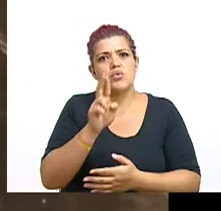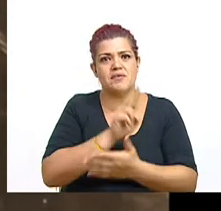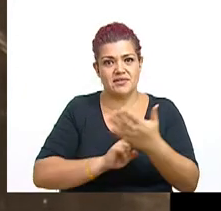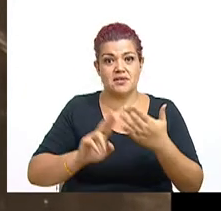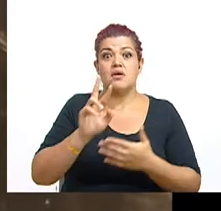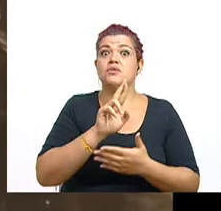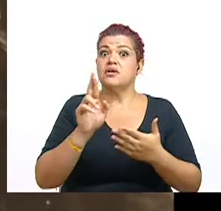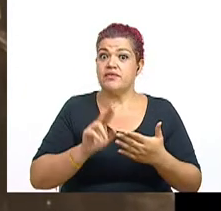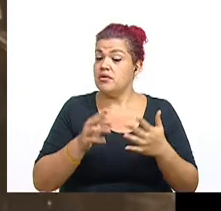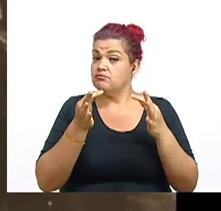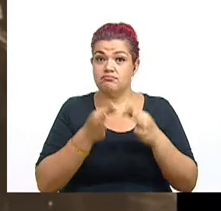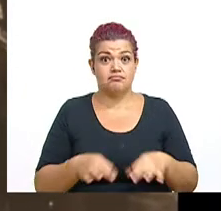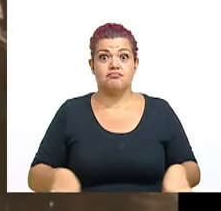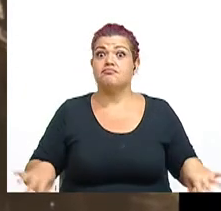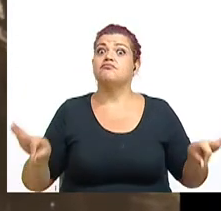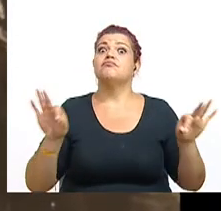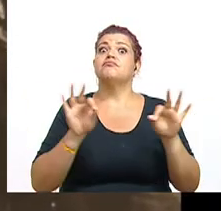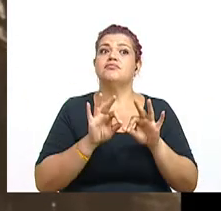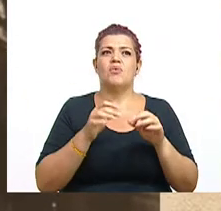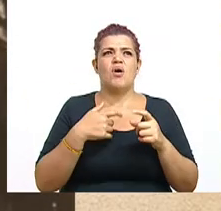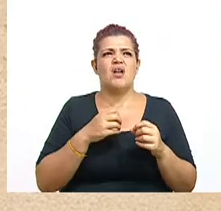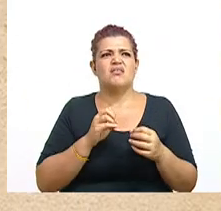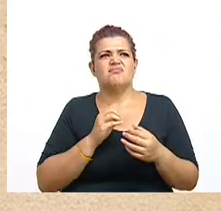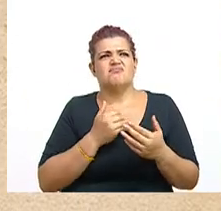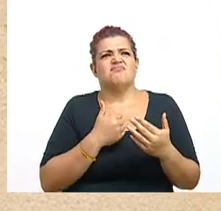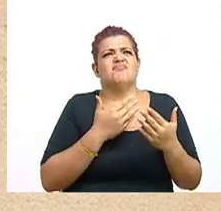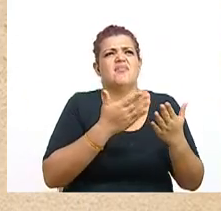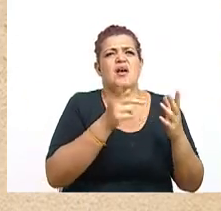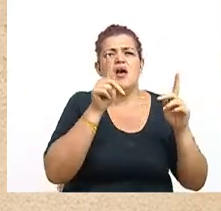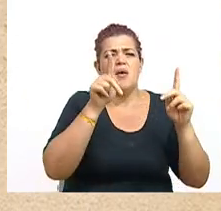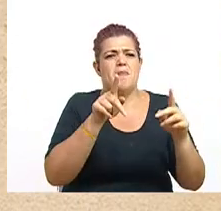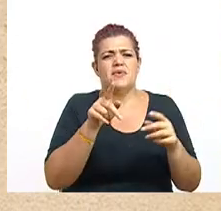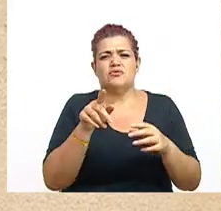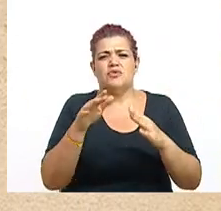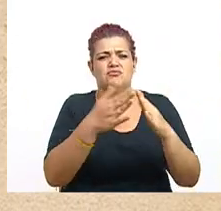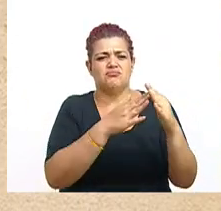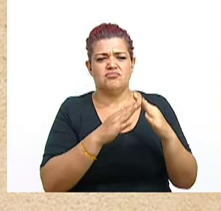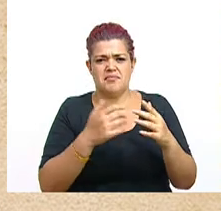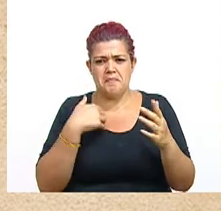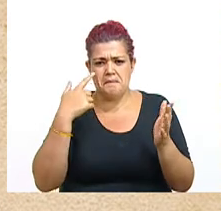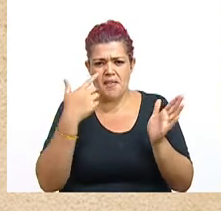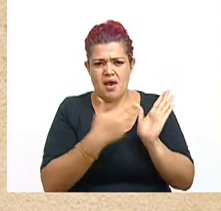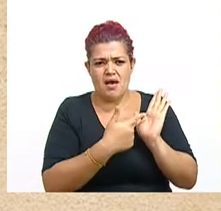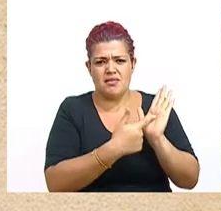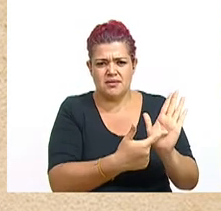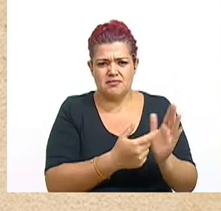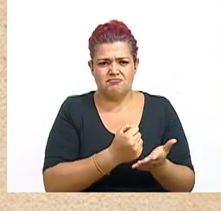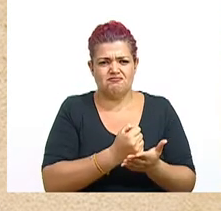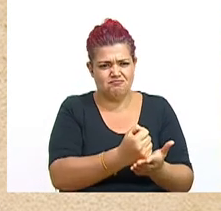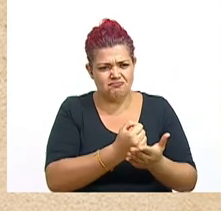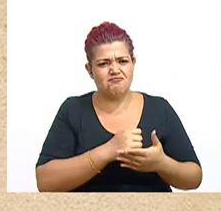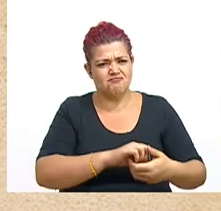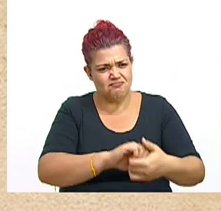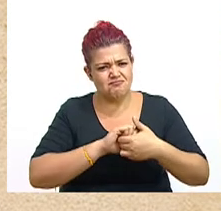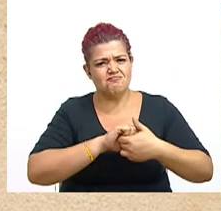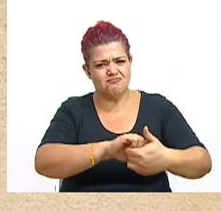pero es fundamental proyectarlo a la comunidad. Ya nos estamos acercando un poquito, ¿no? En